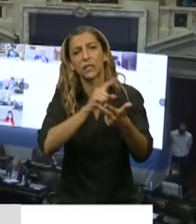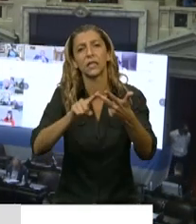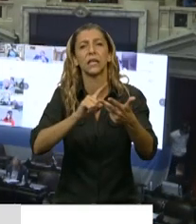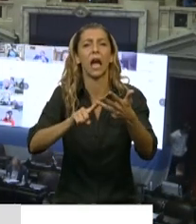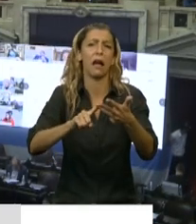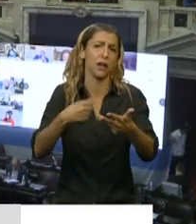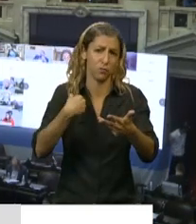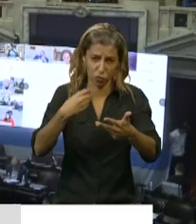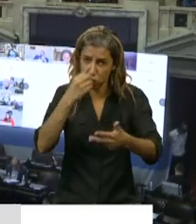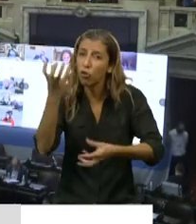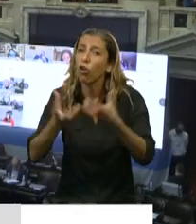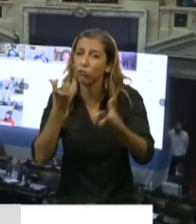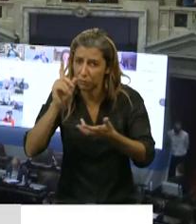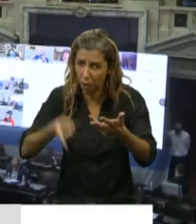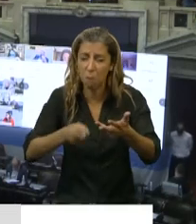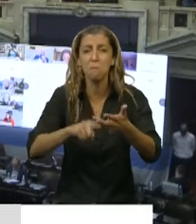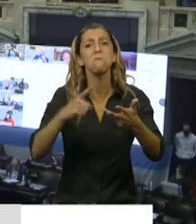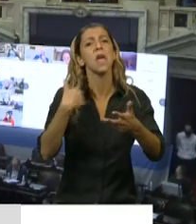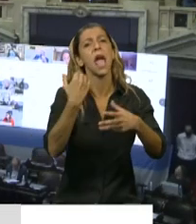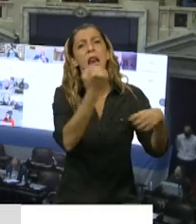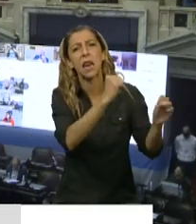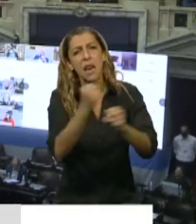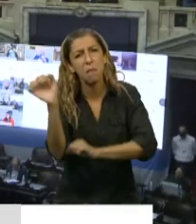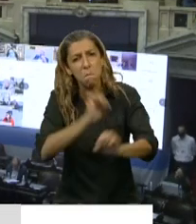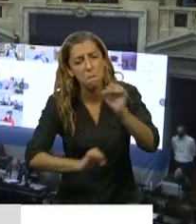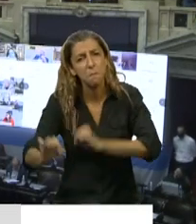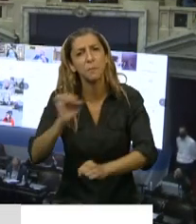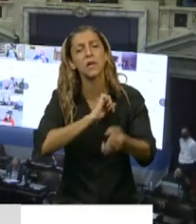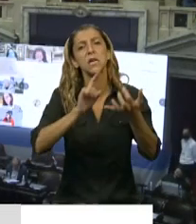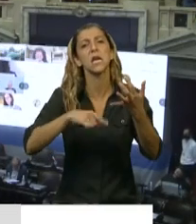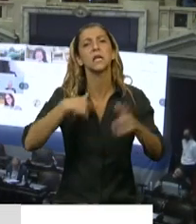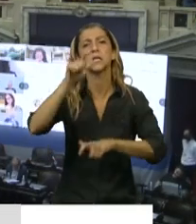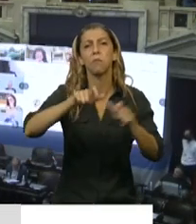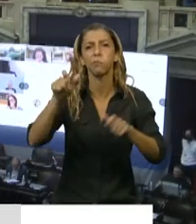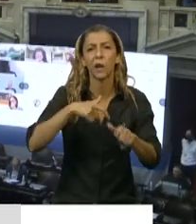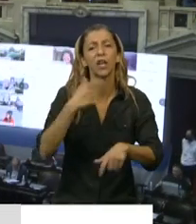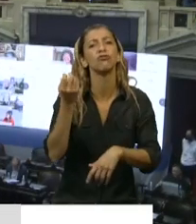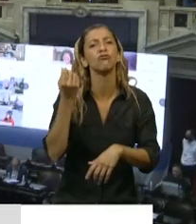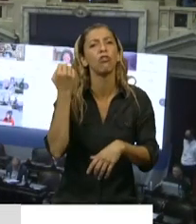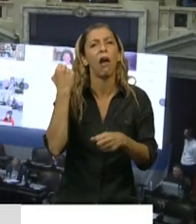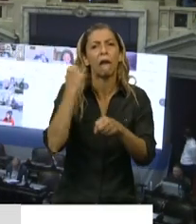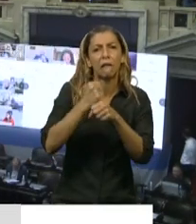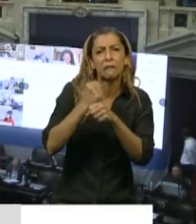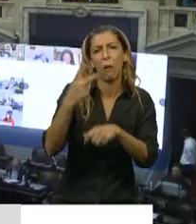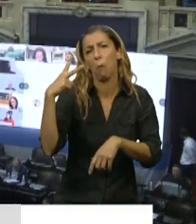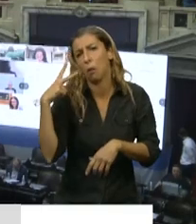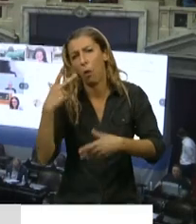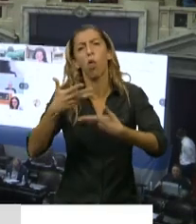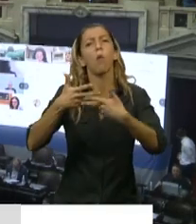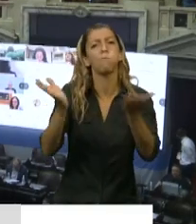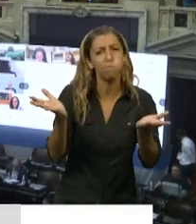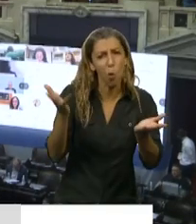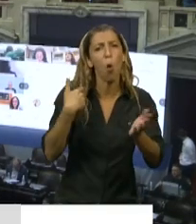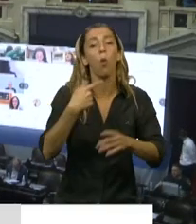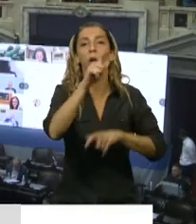gastronomía, de la maestranza, de la limpieza, al personal operativo de los sistemas de salud pública y privada, de las fuerzas armadas, de las